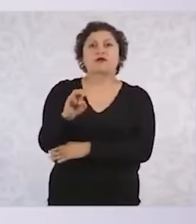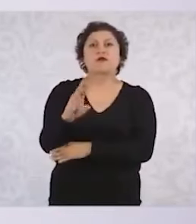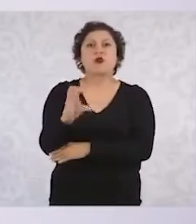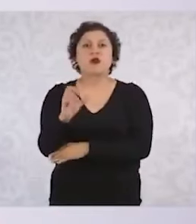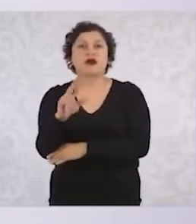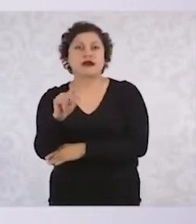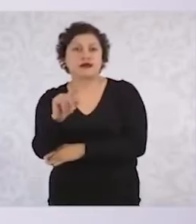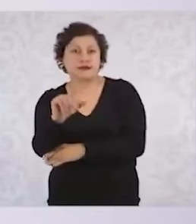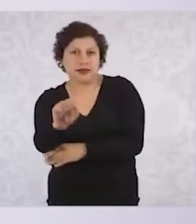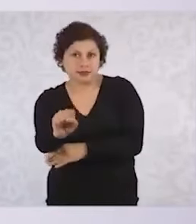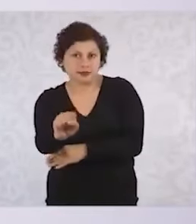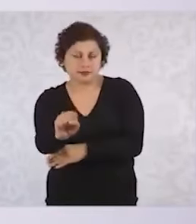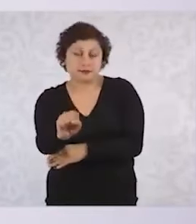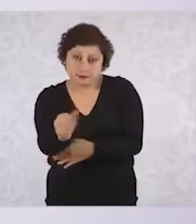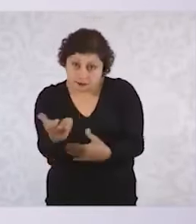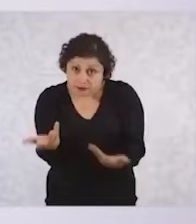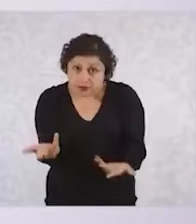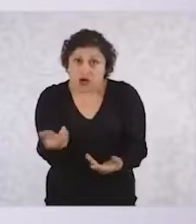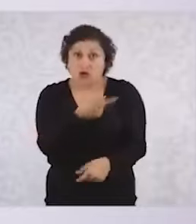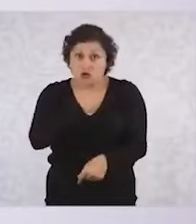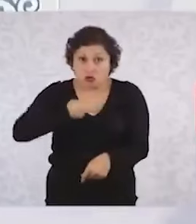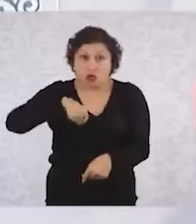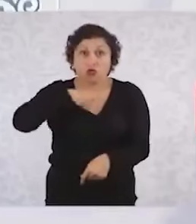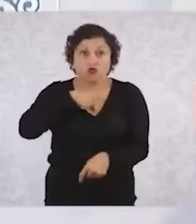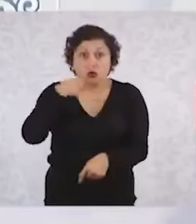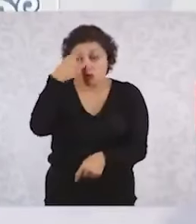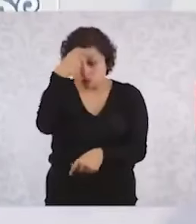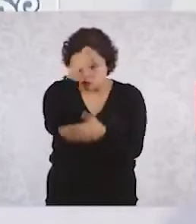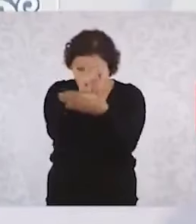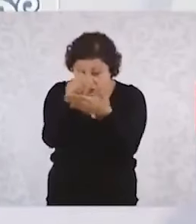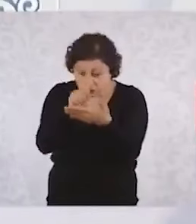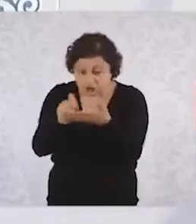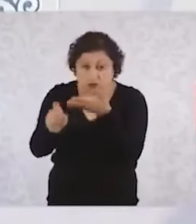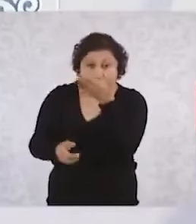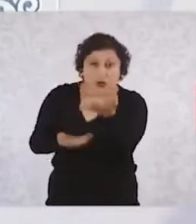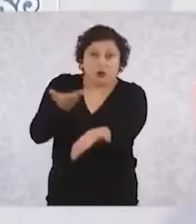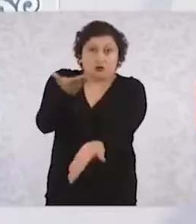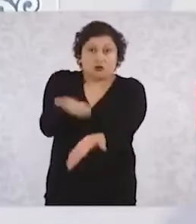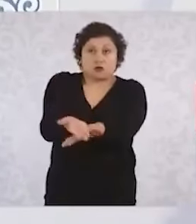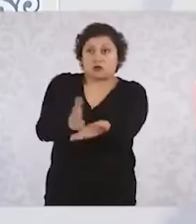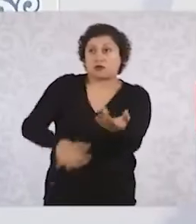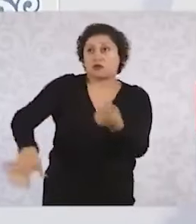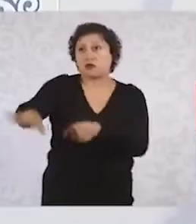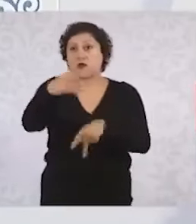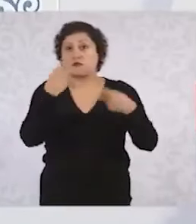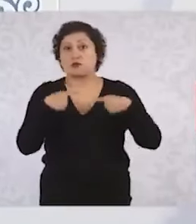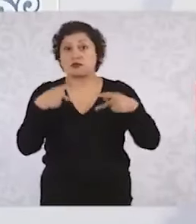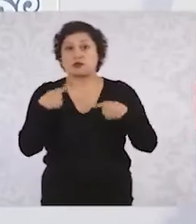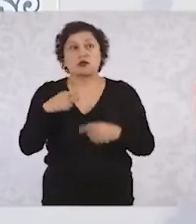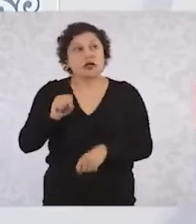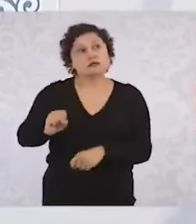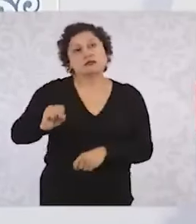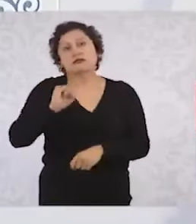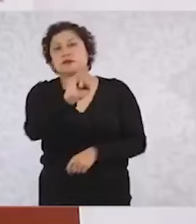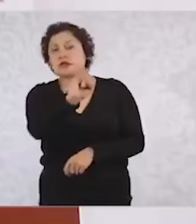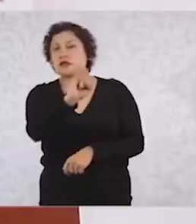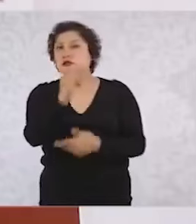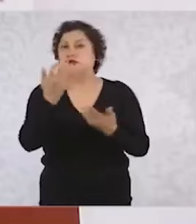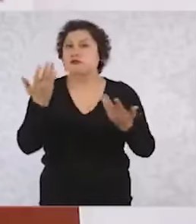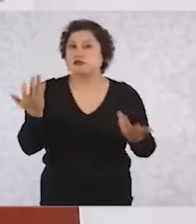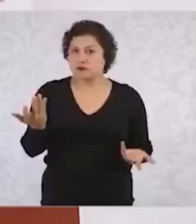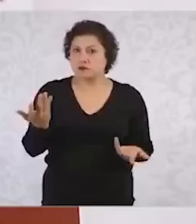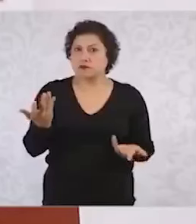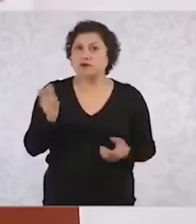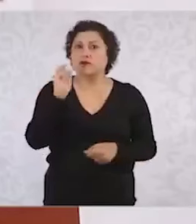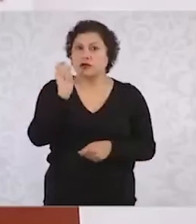que fue avalada por el pueblo de México y ya publicada en el Diario Oficial de la Federación. La democracia